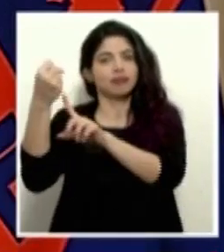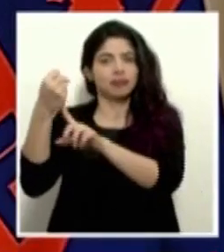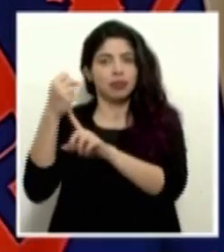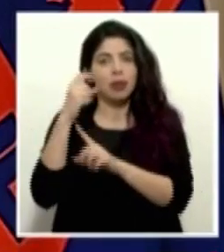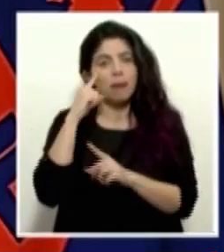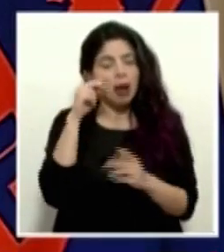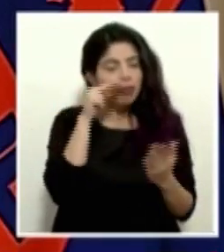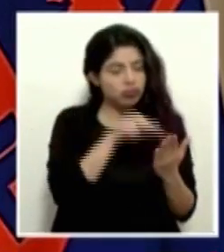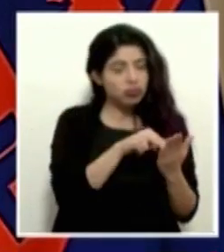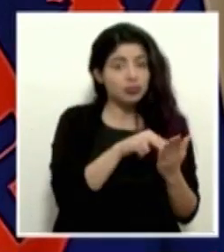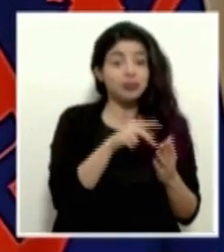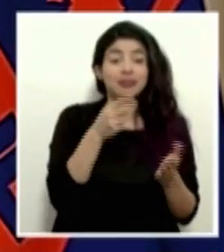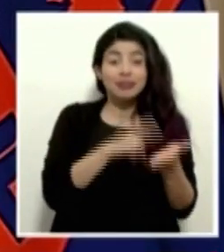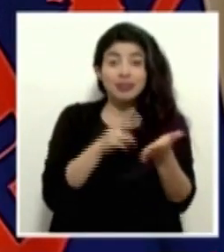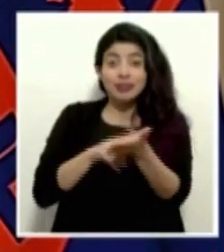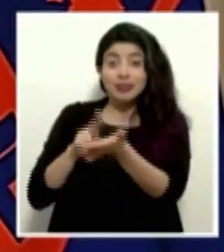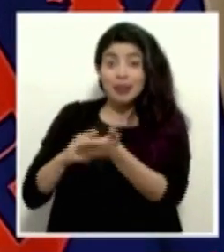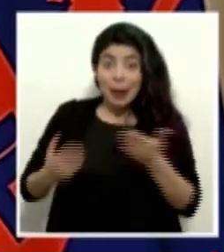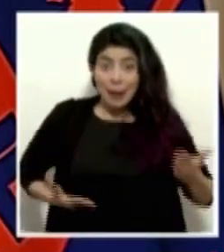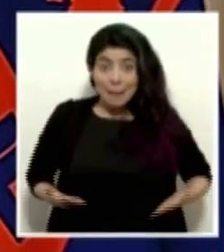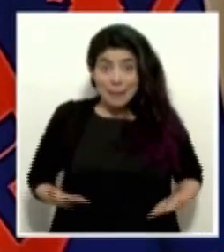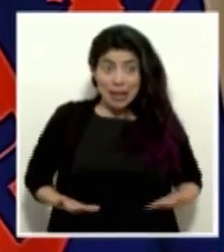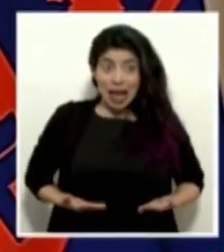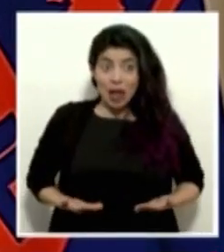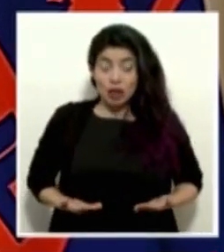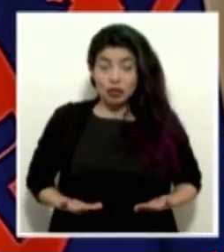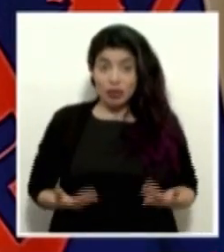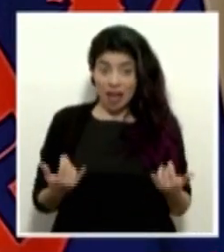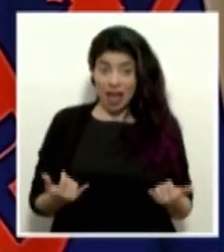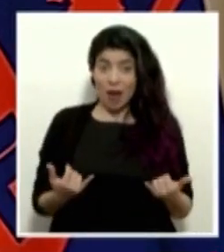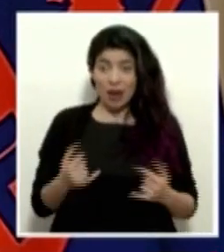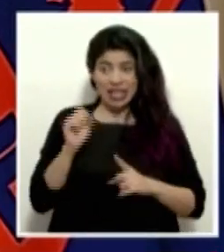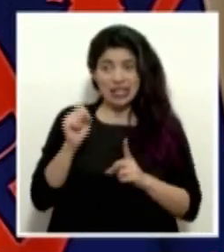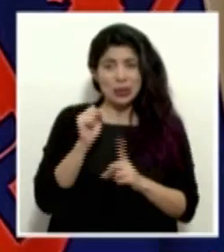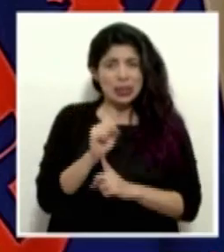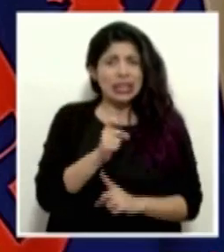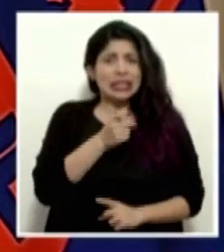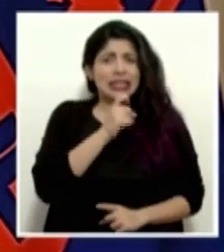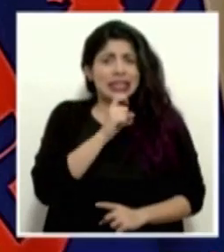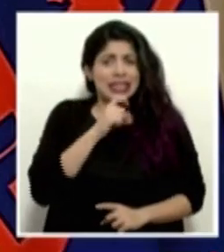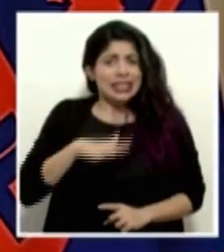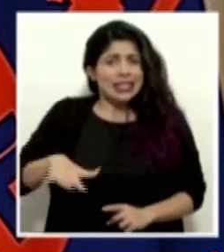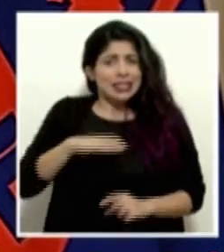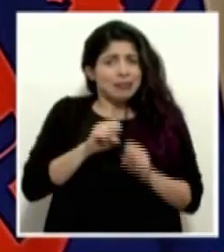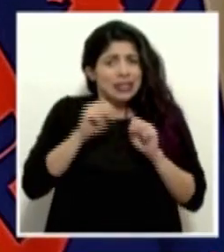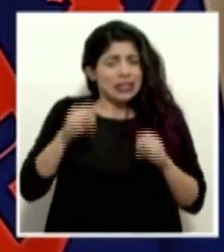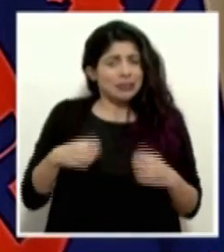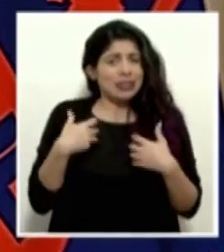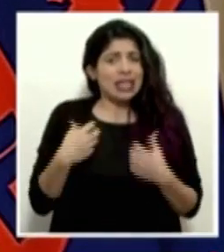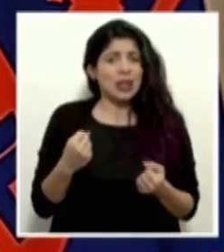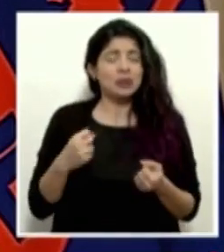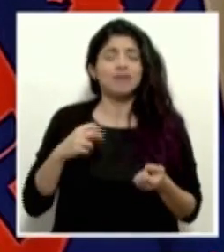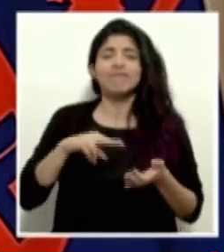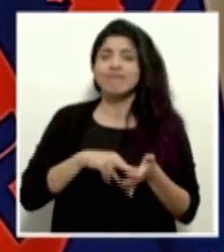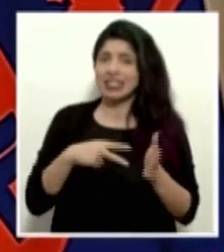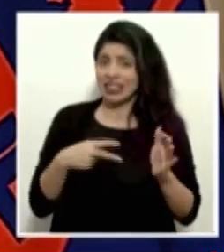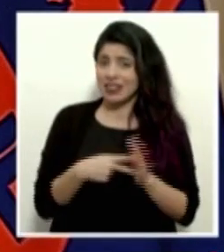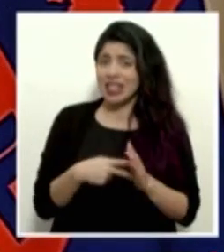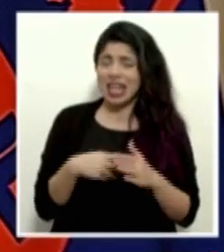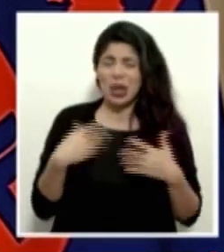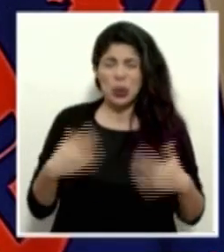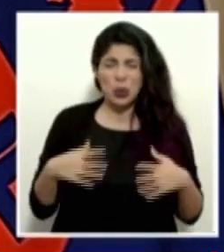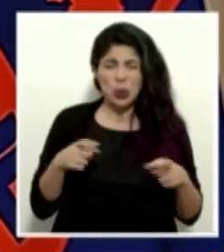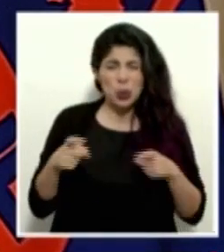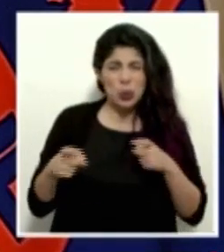Esta contratación de personal en momentos críticos de nuestro sistema de salud implica toda una